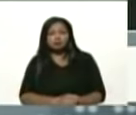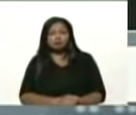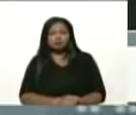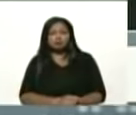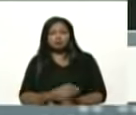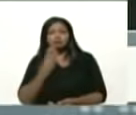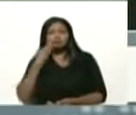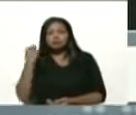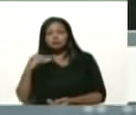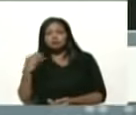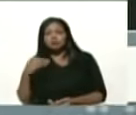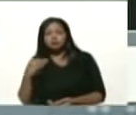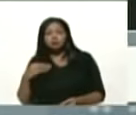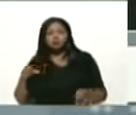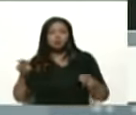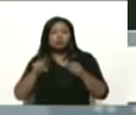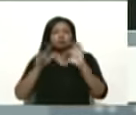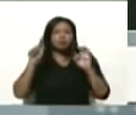juventud